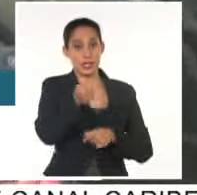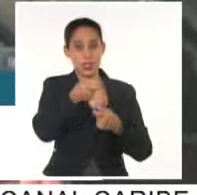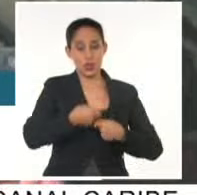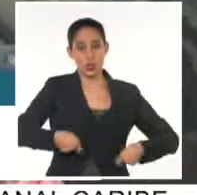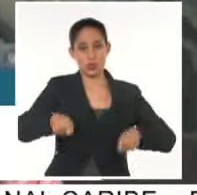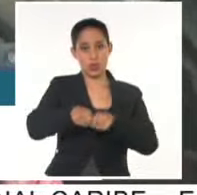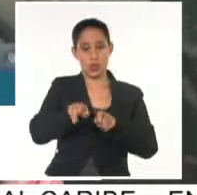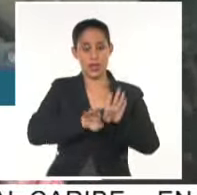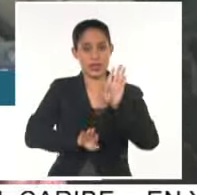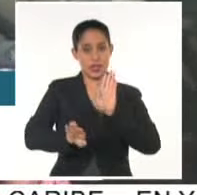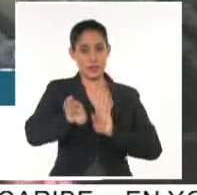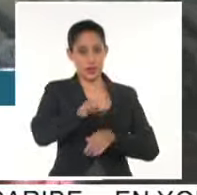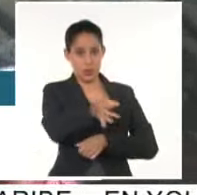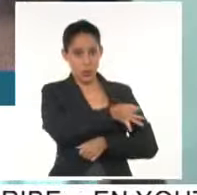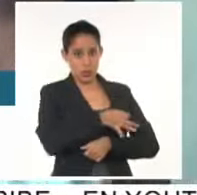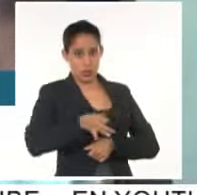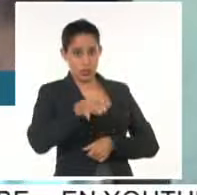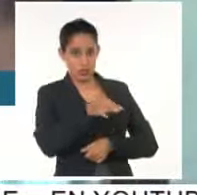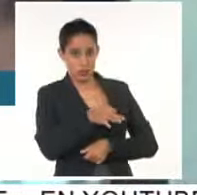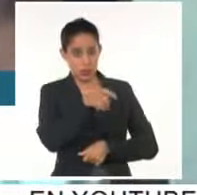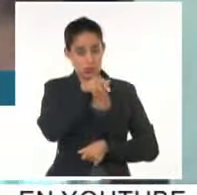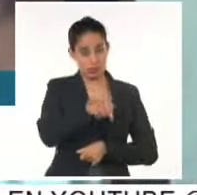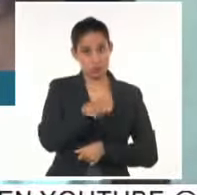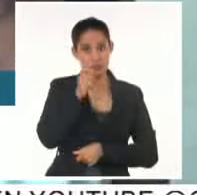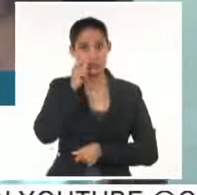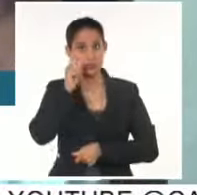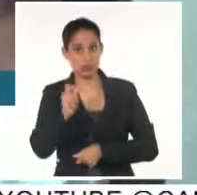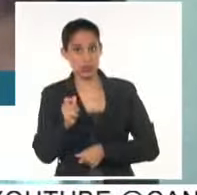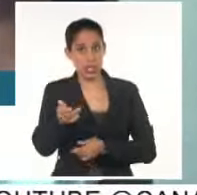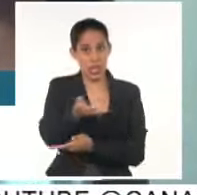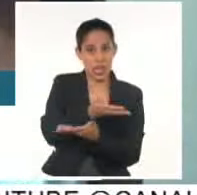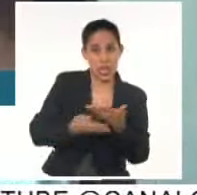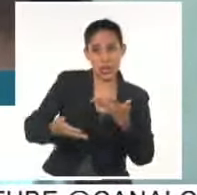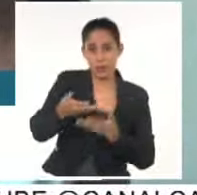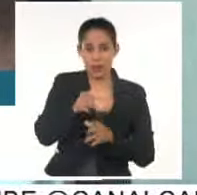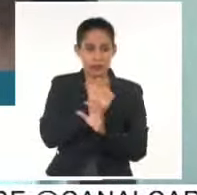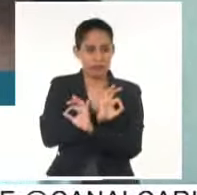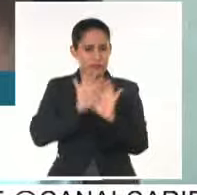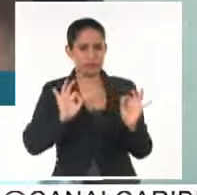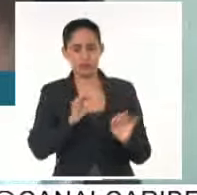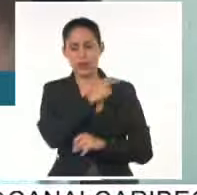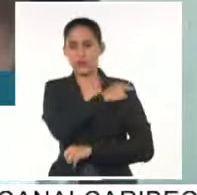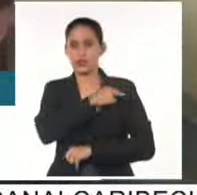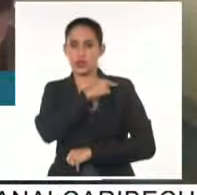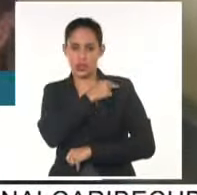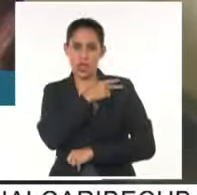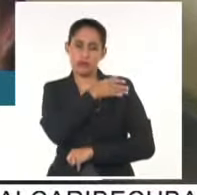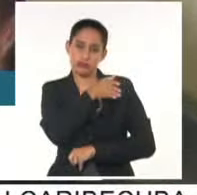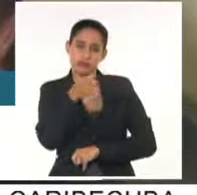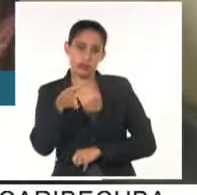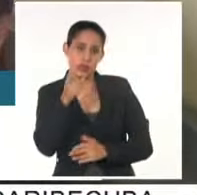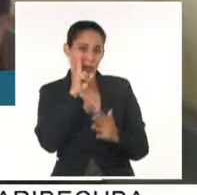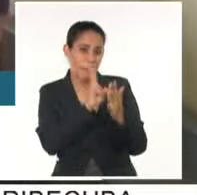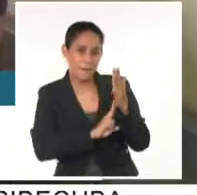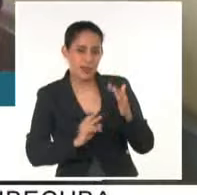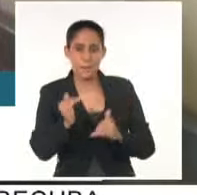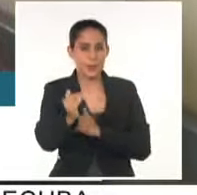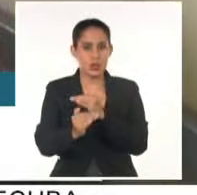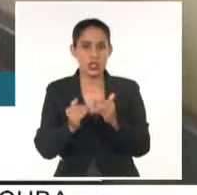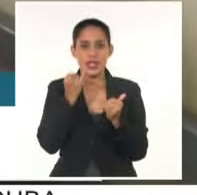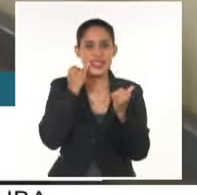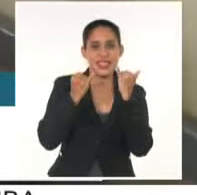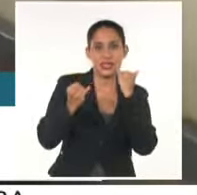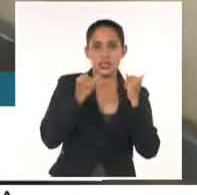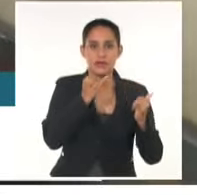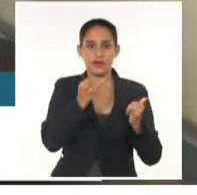Defensa Municipal, Jien Nispaján Cobas, intercambió con especialistas y funcionarios que viabilizan el proceso de identificación y clasificación de